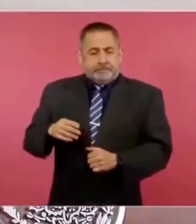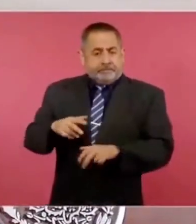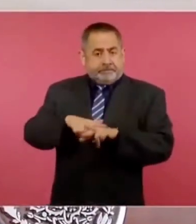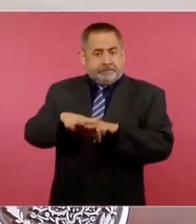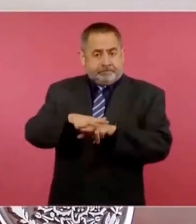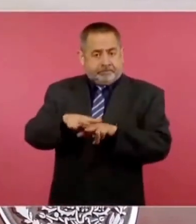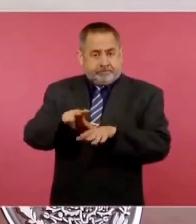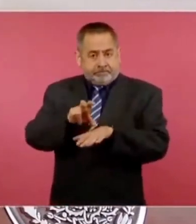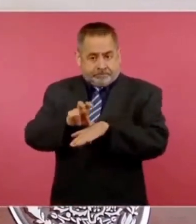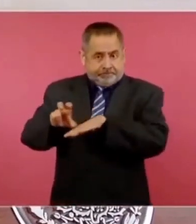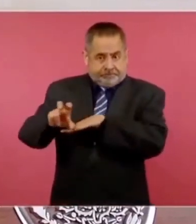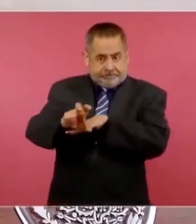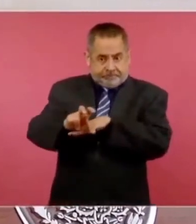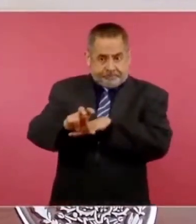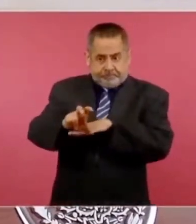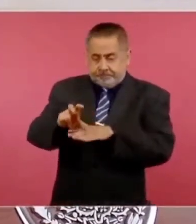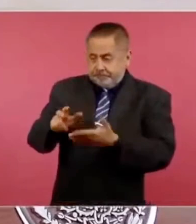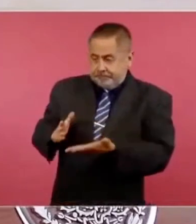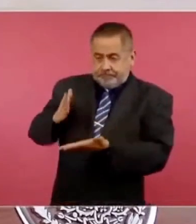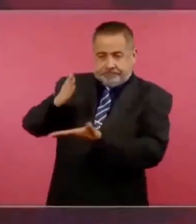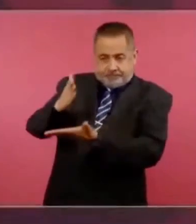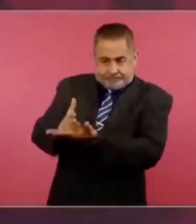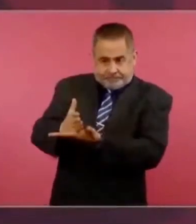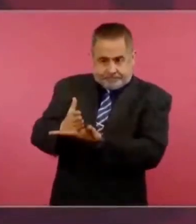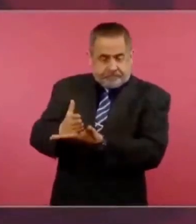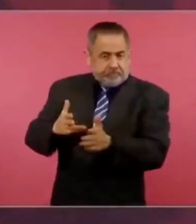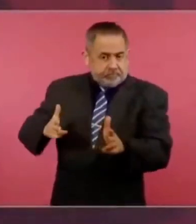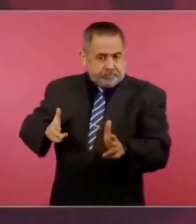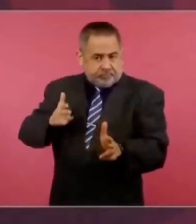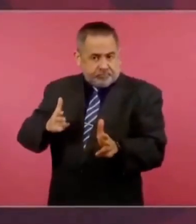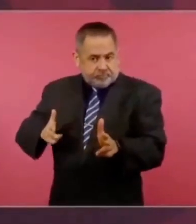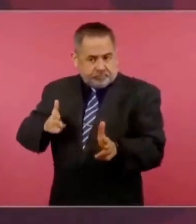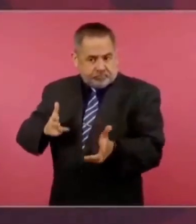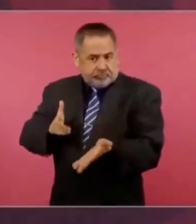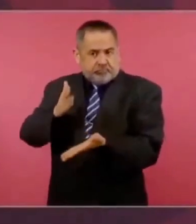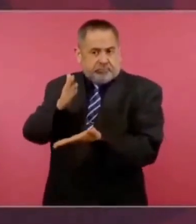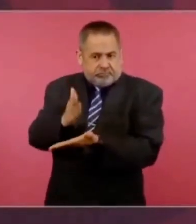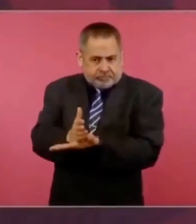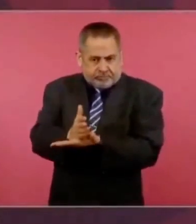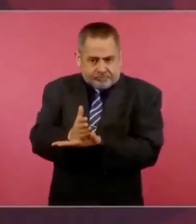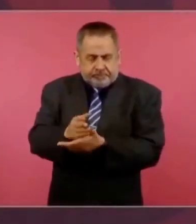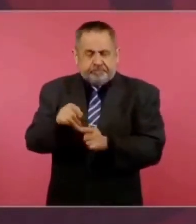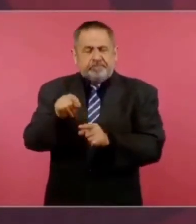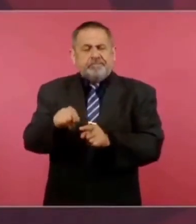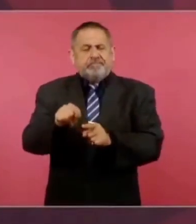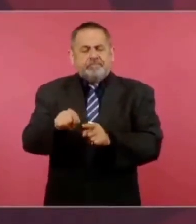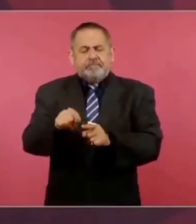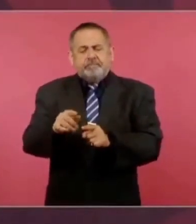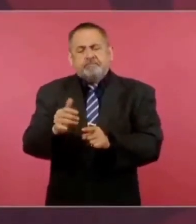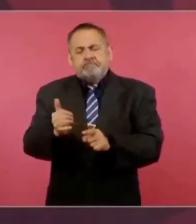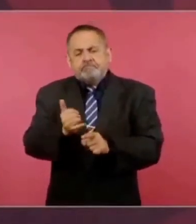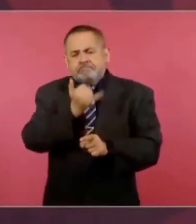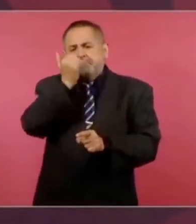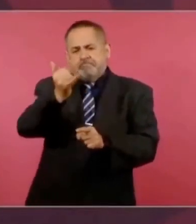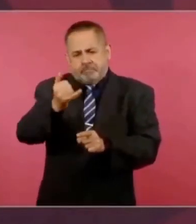un error humano,